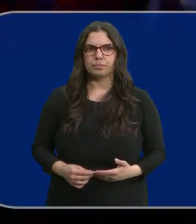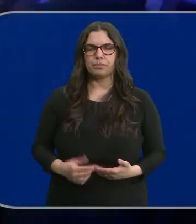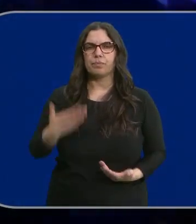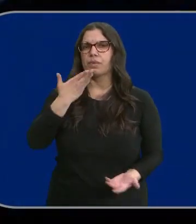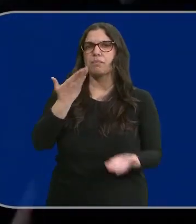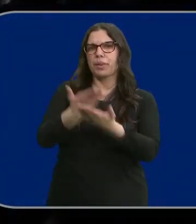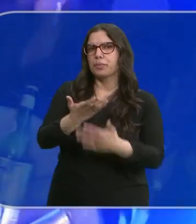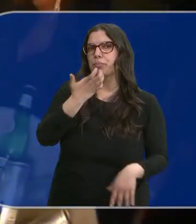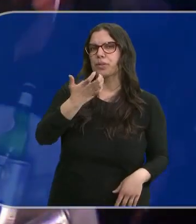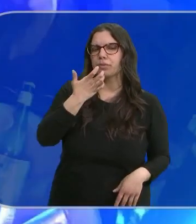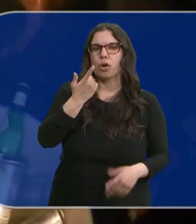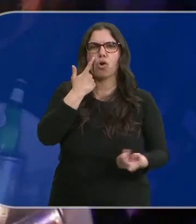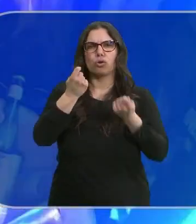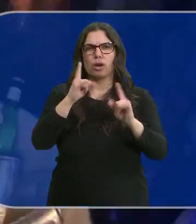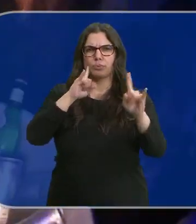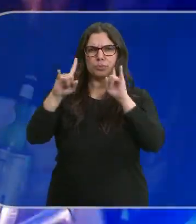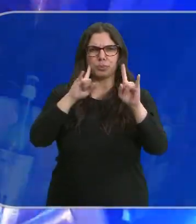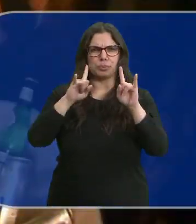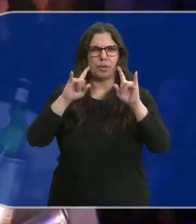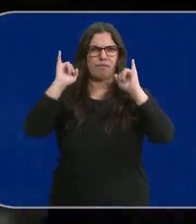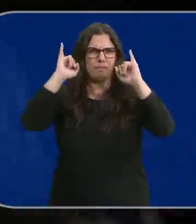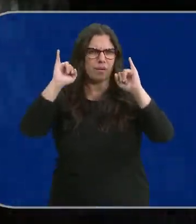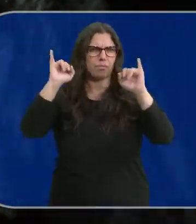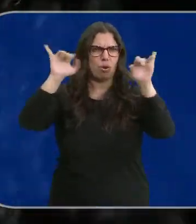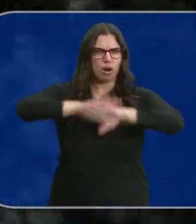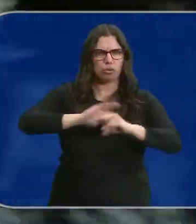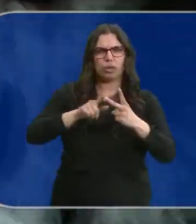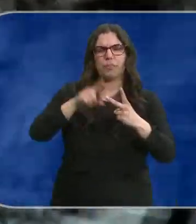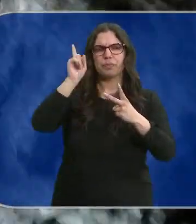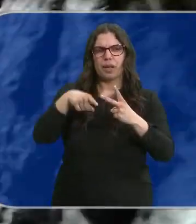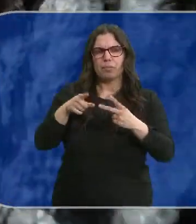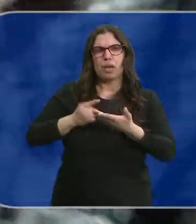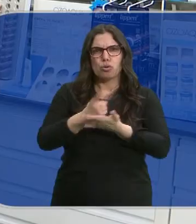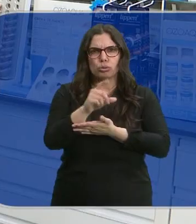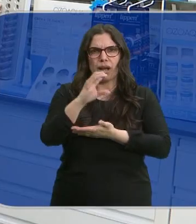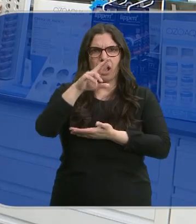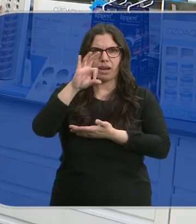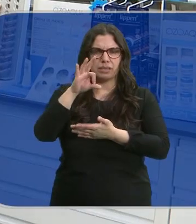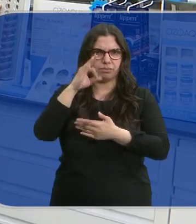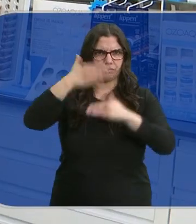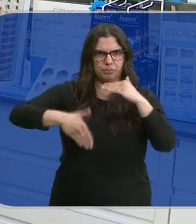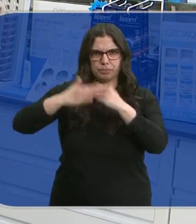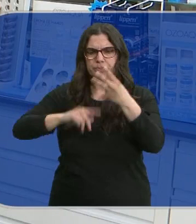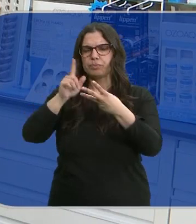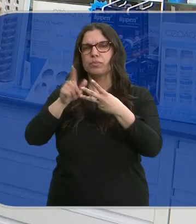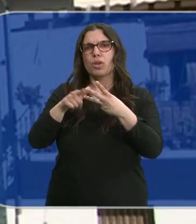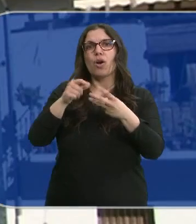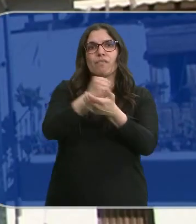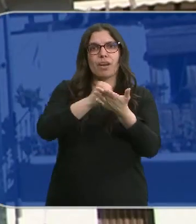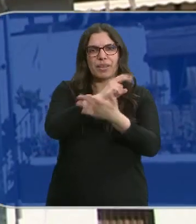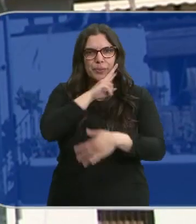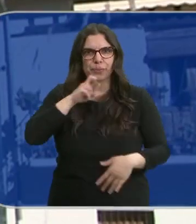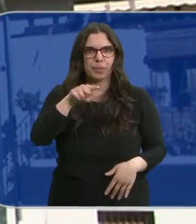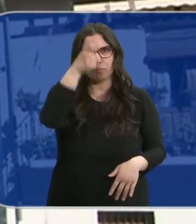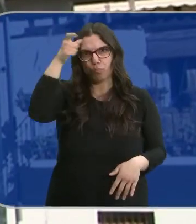Peticiones como, por ejemplo, controlar el ruido del ocio nocturno, limitar el acceso a la ruta del CARES o que pervivan las farmacias en los pueblos,